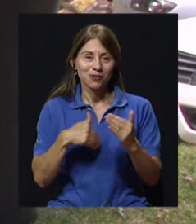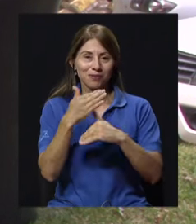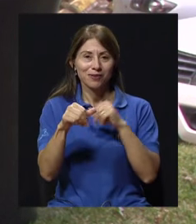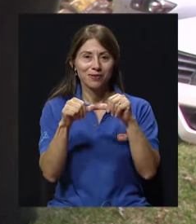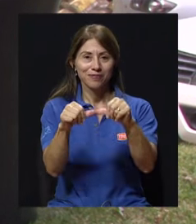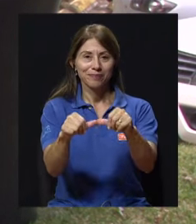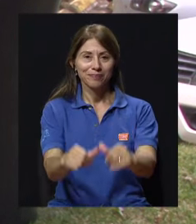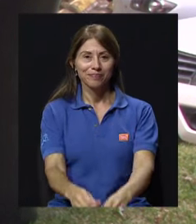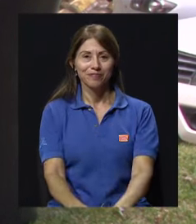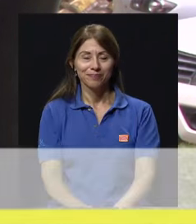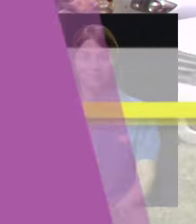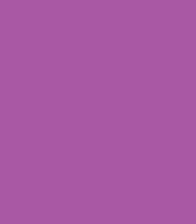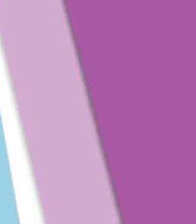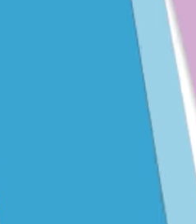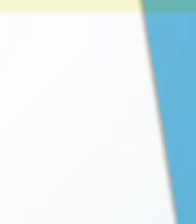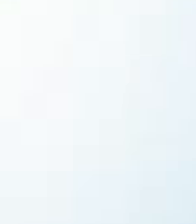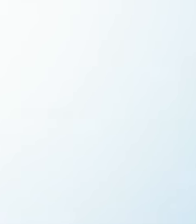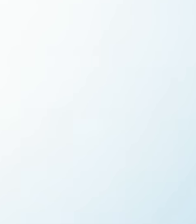regresamos.